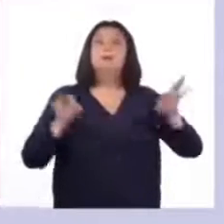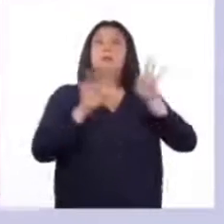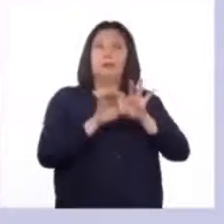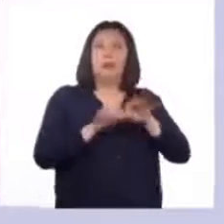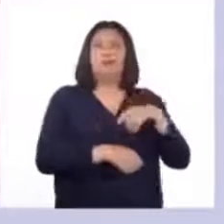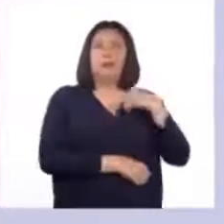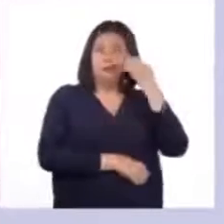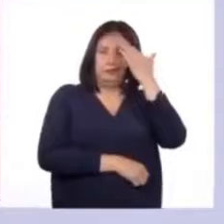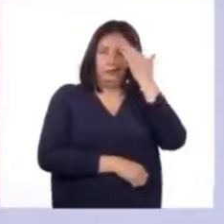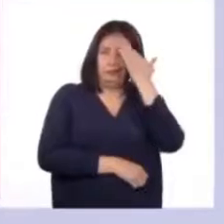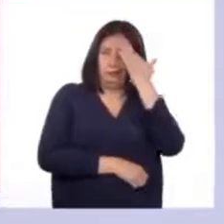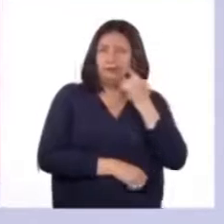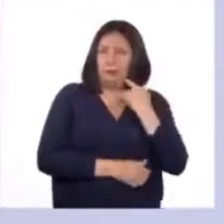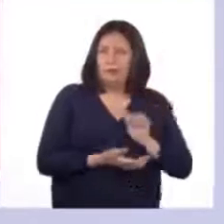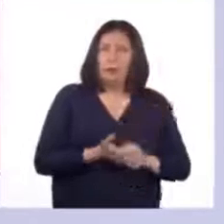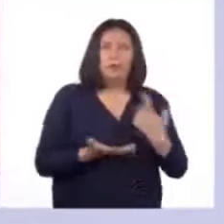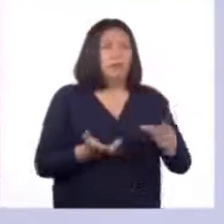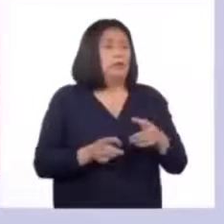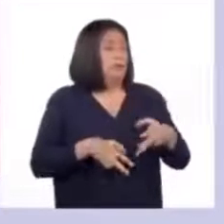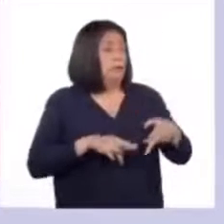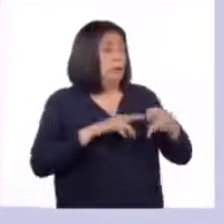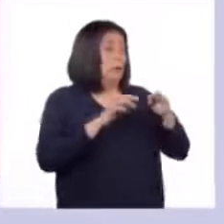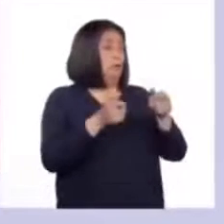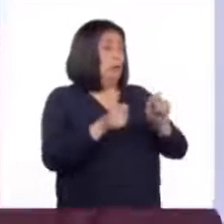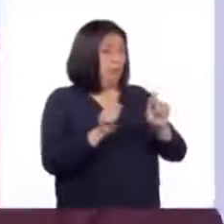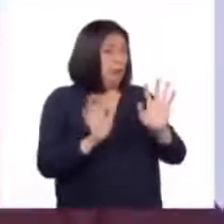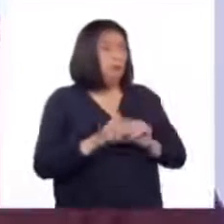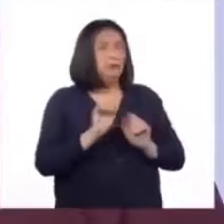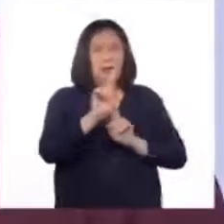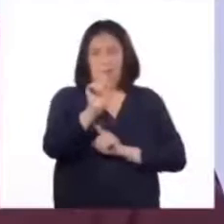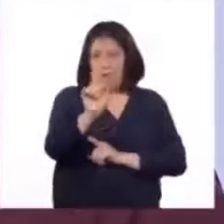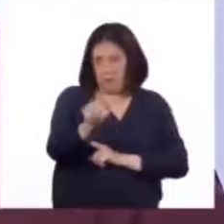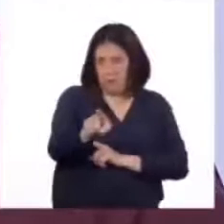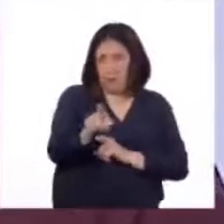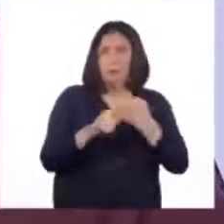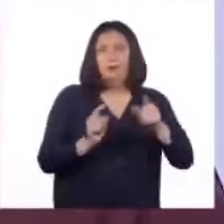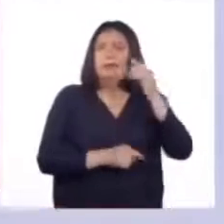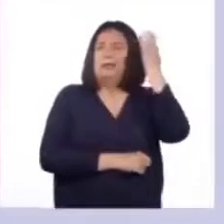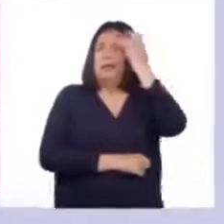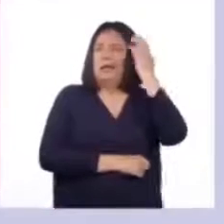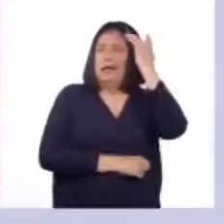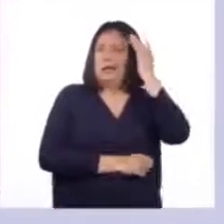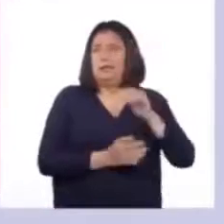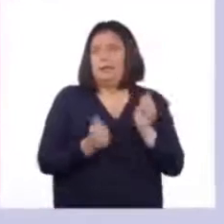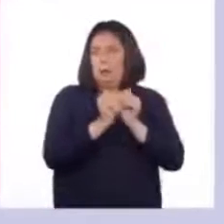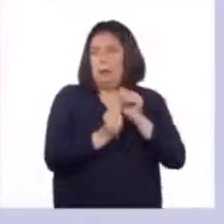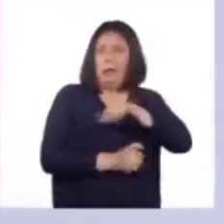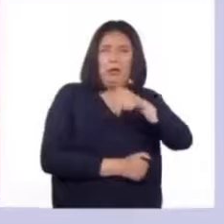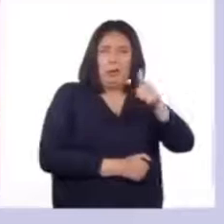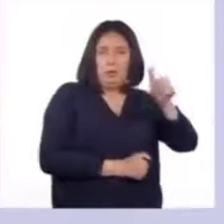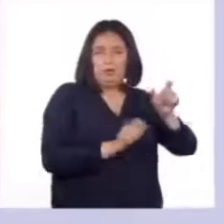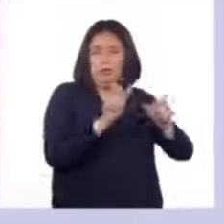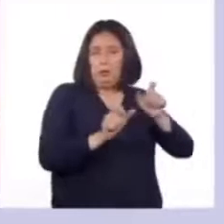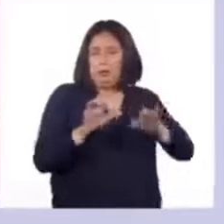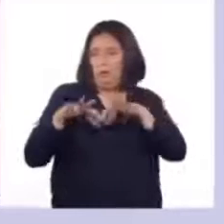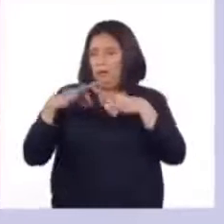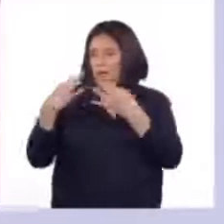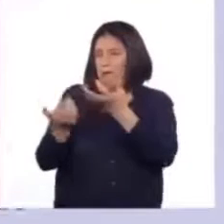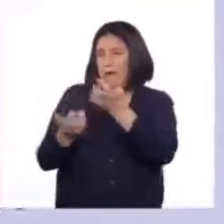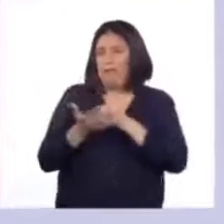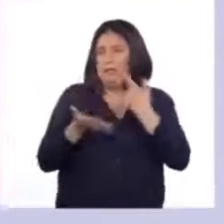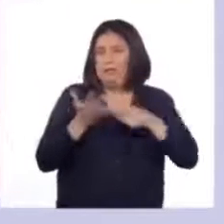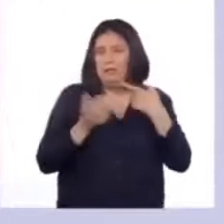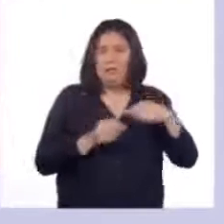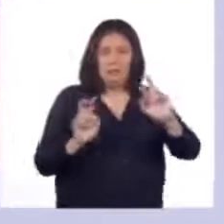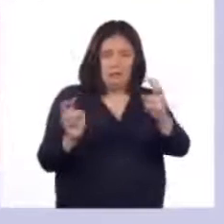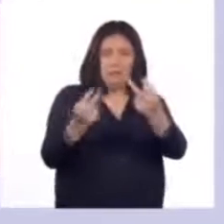antes de irnos a una pausa, me gustaría dejarles una pregunta para que la reflexionen junto con las personas o familiares con las